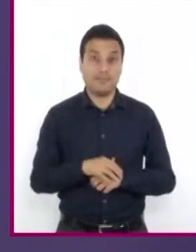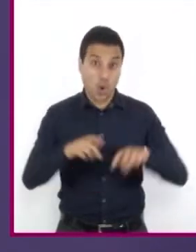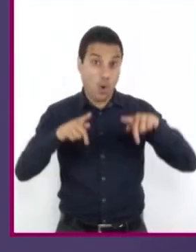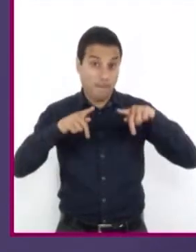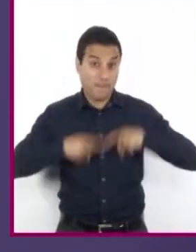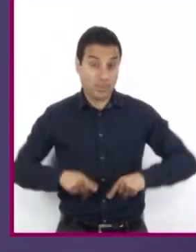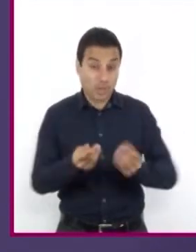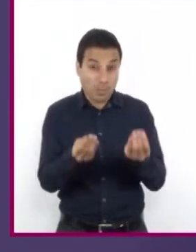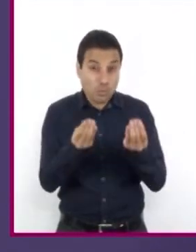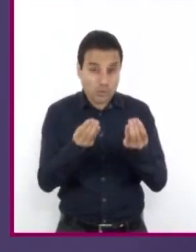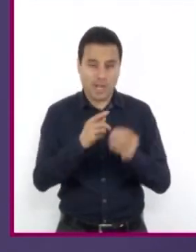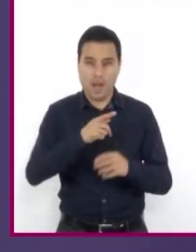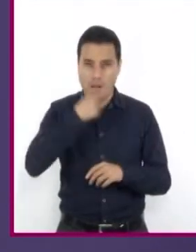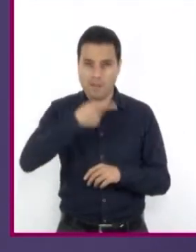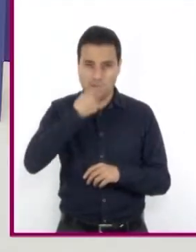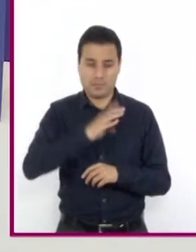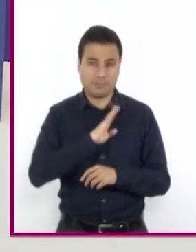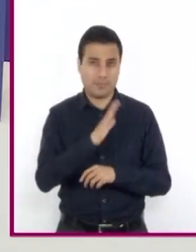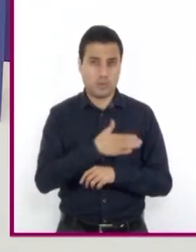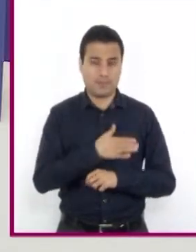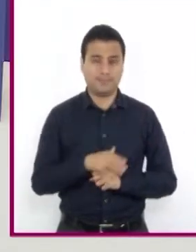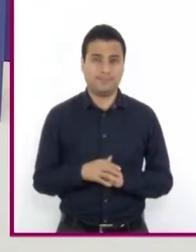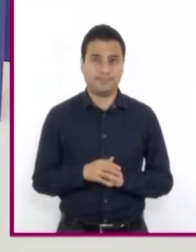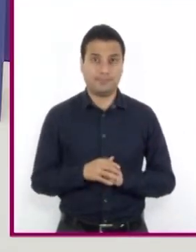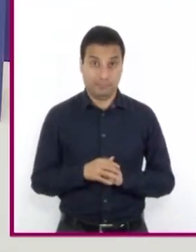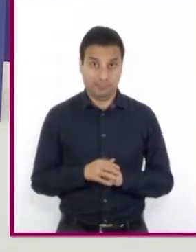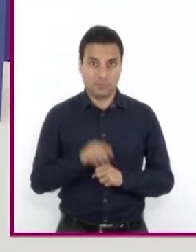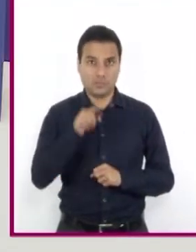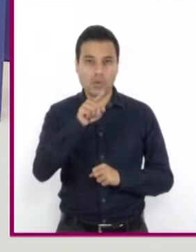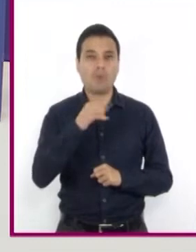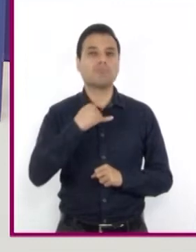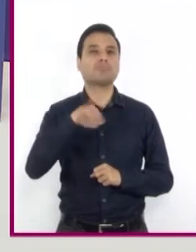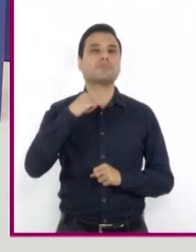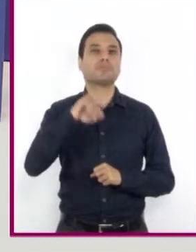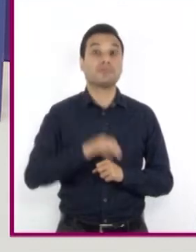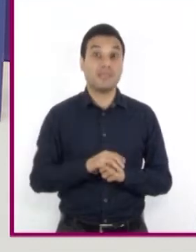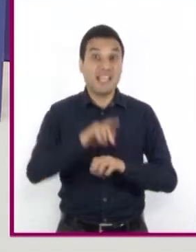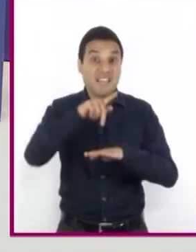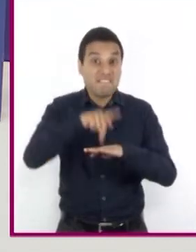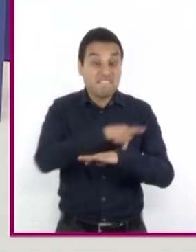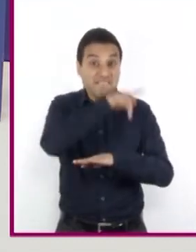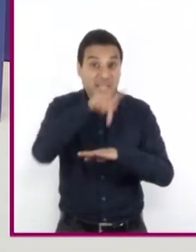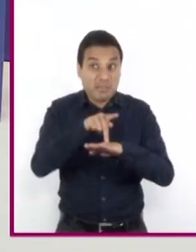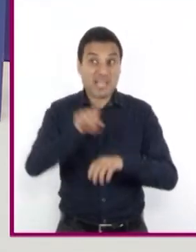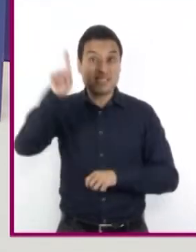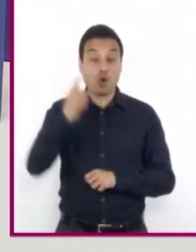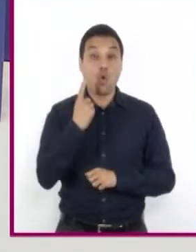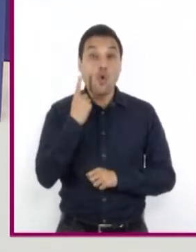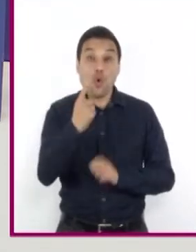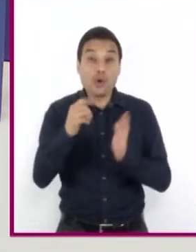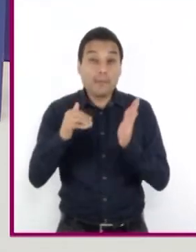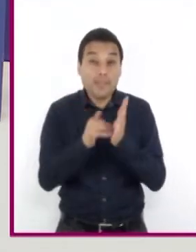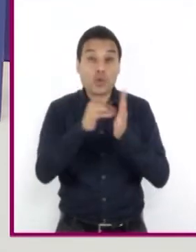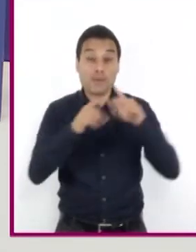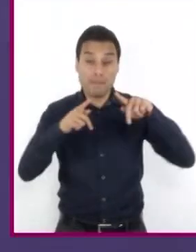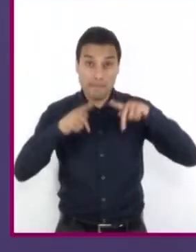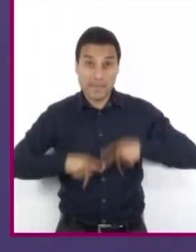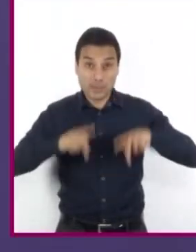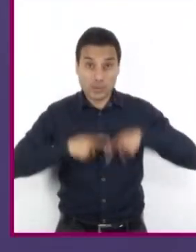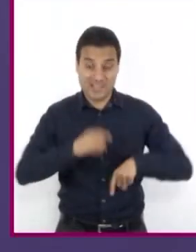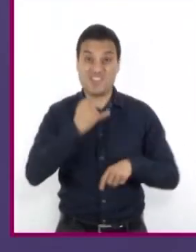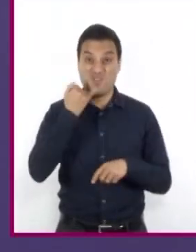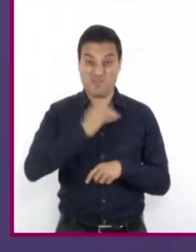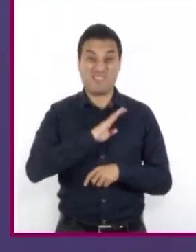de sus habitantes hablan español. Y aunque no lo crean, en Filipinas más o menos un millón de personas hablan nuestro idioma.